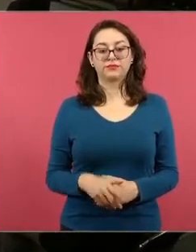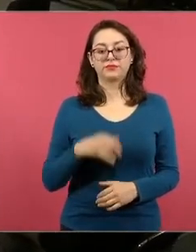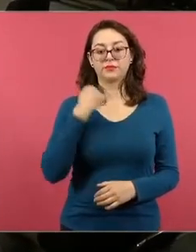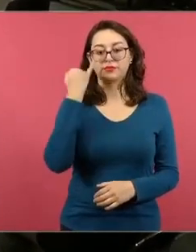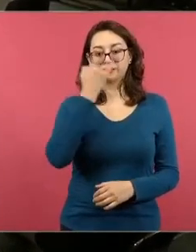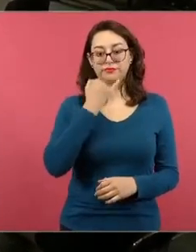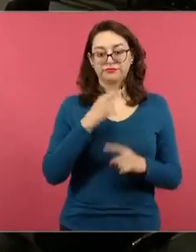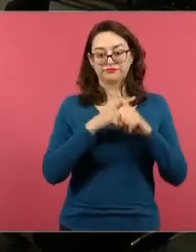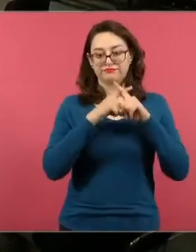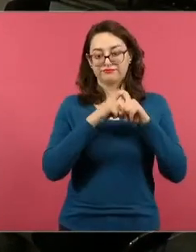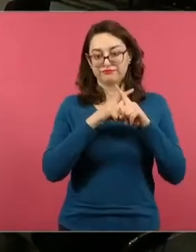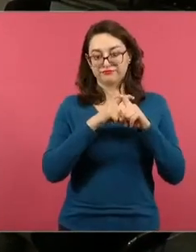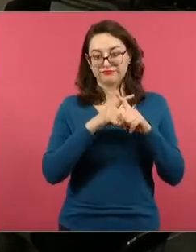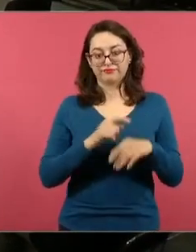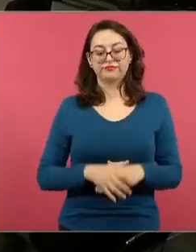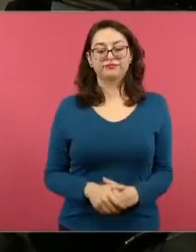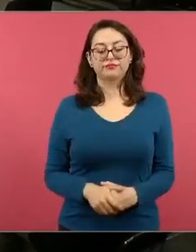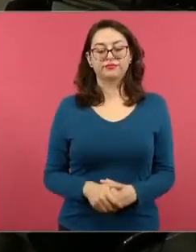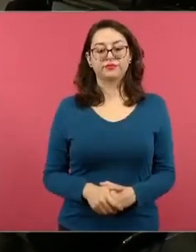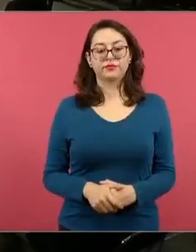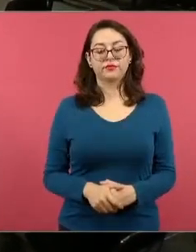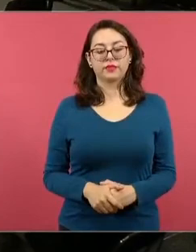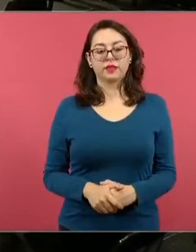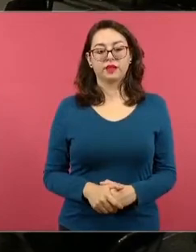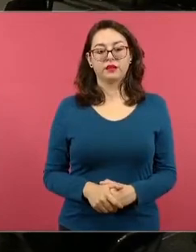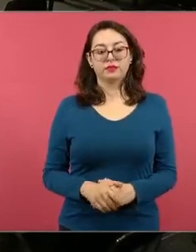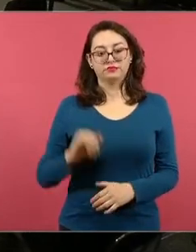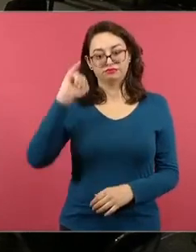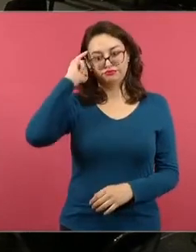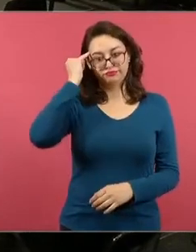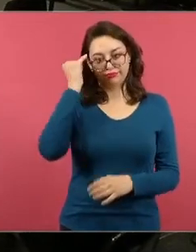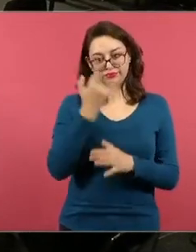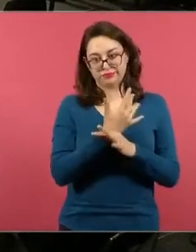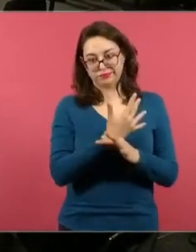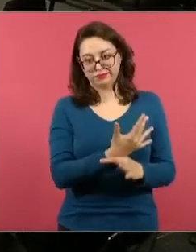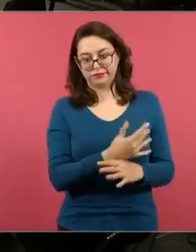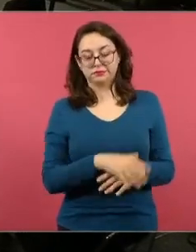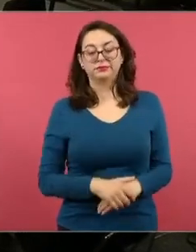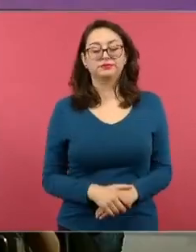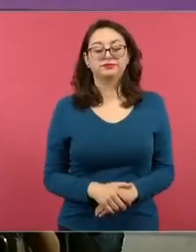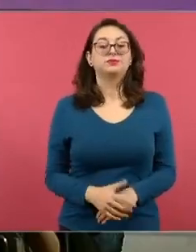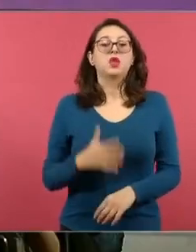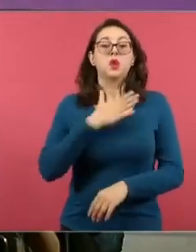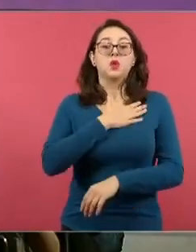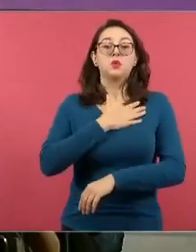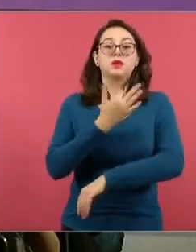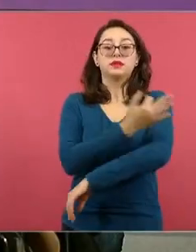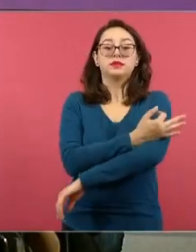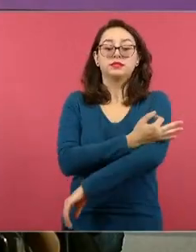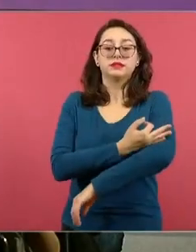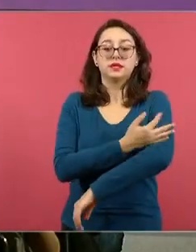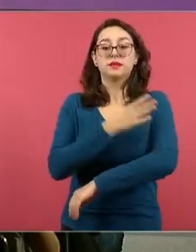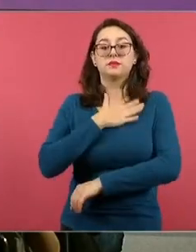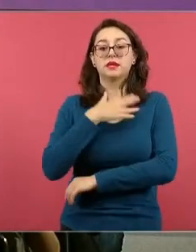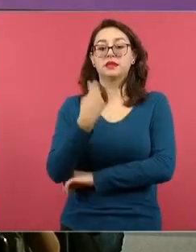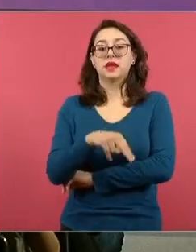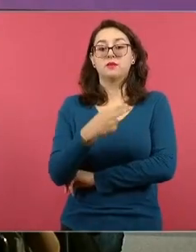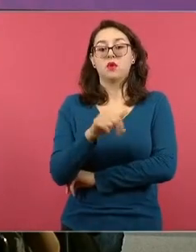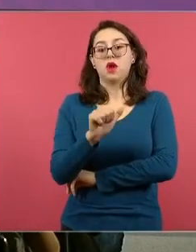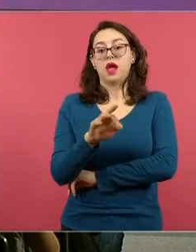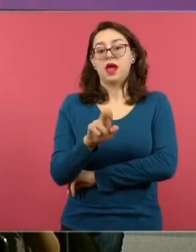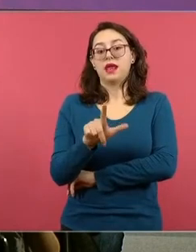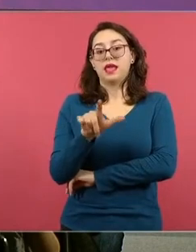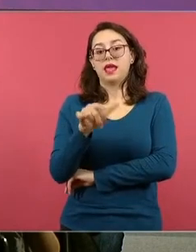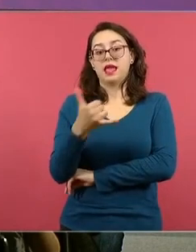Buenas tardes a todos, su servidora Arely Hernández Mendoza, docente de educación indígena en el estado de Hidalgo.